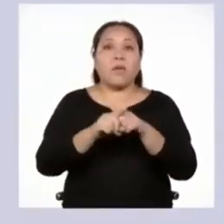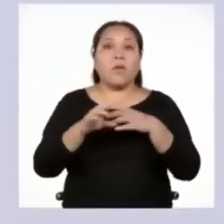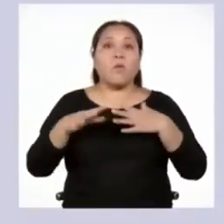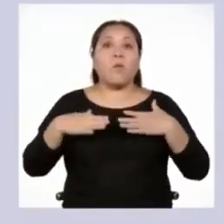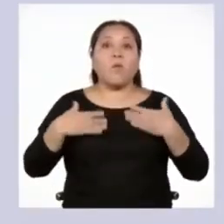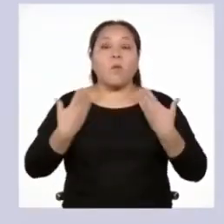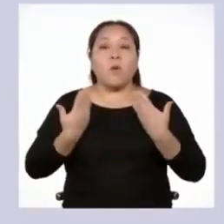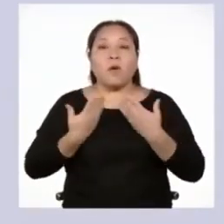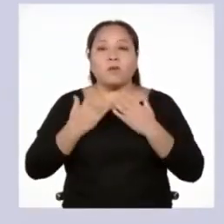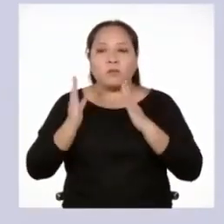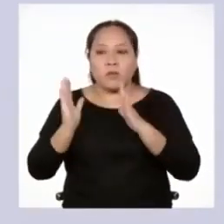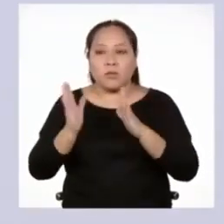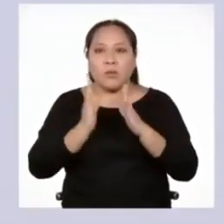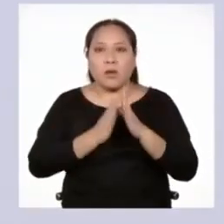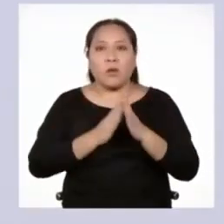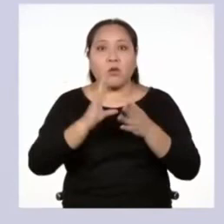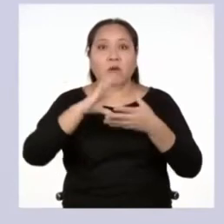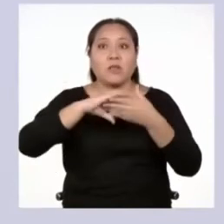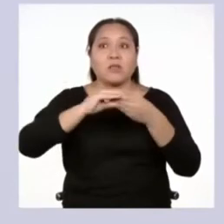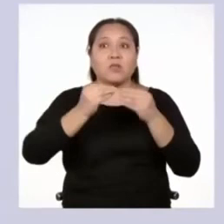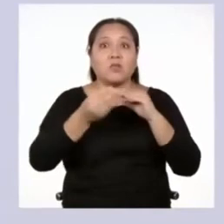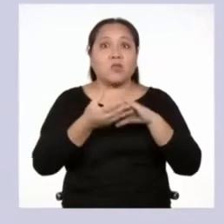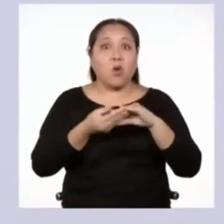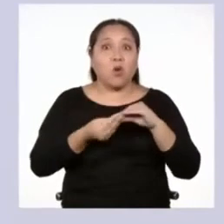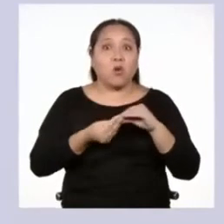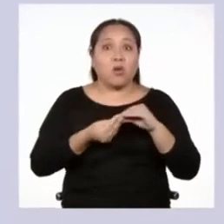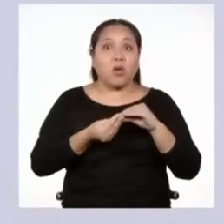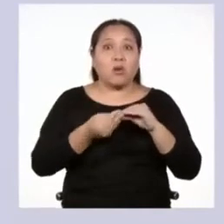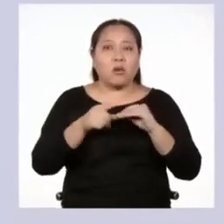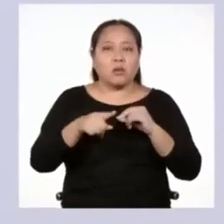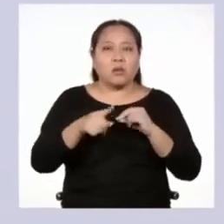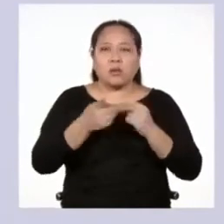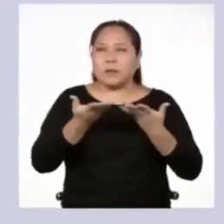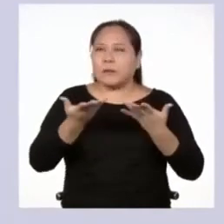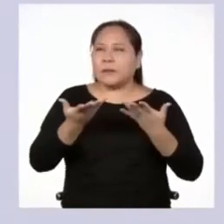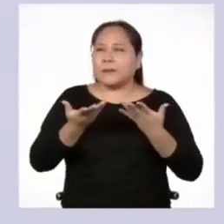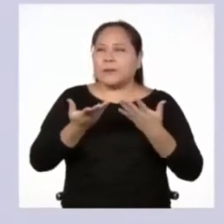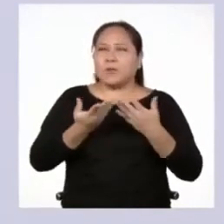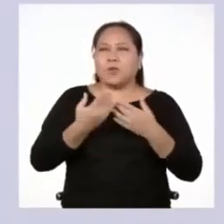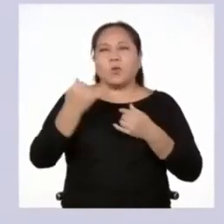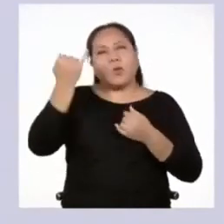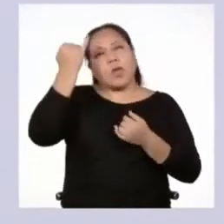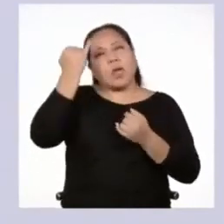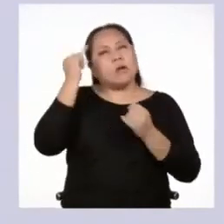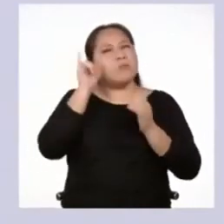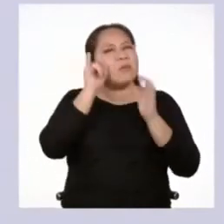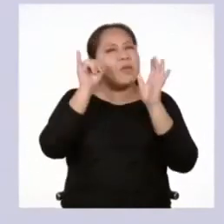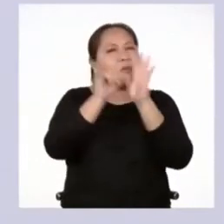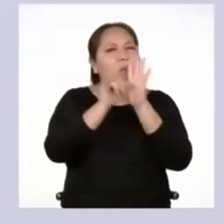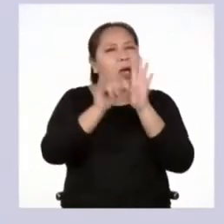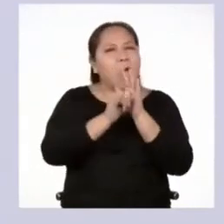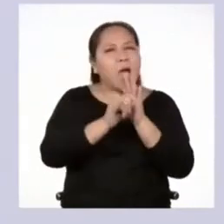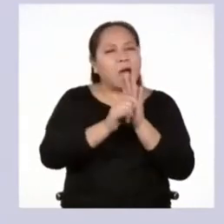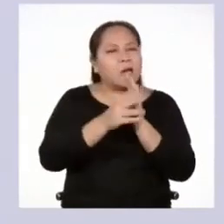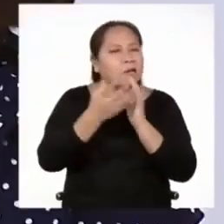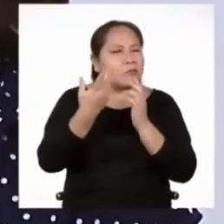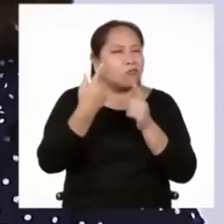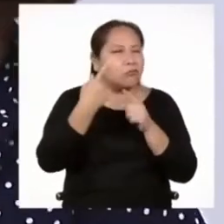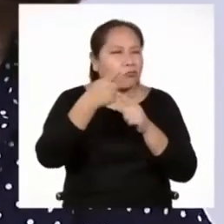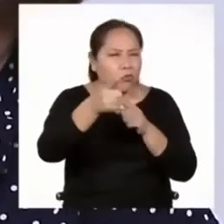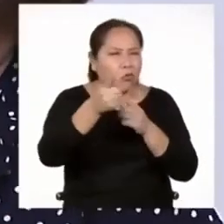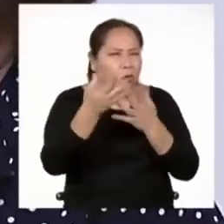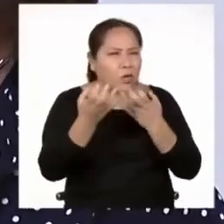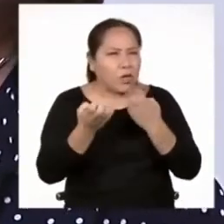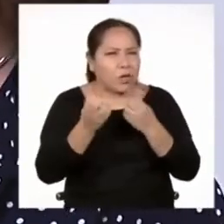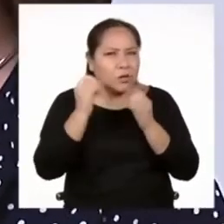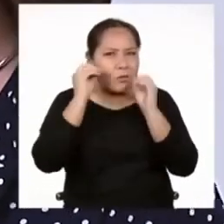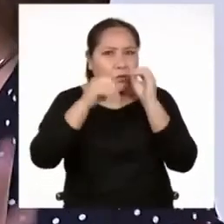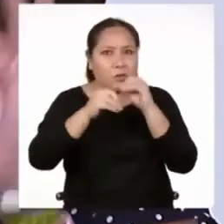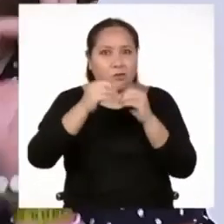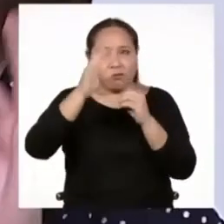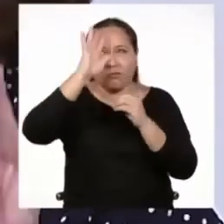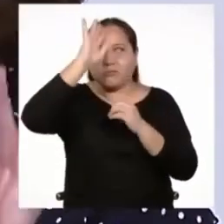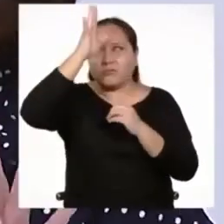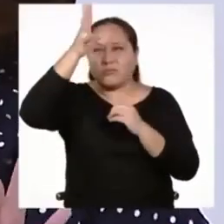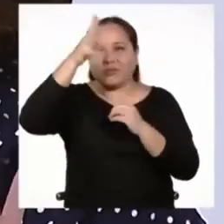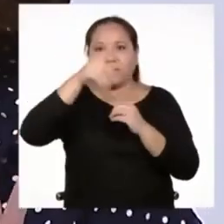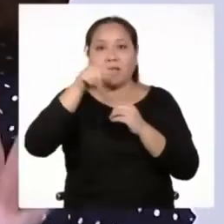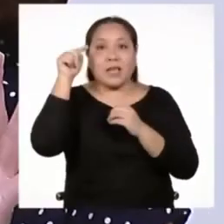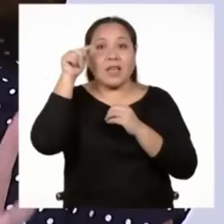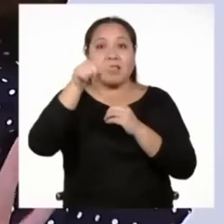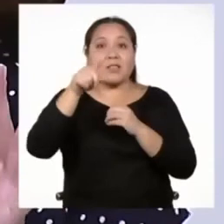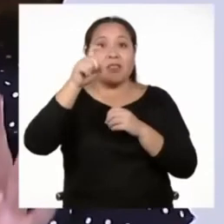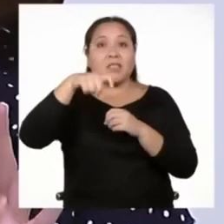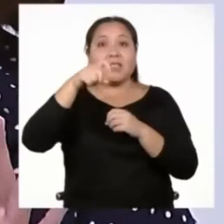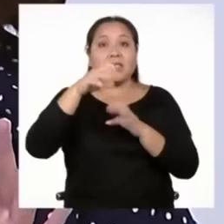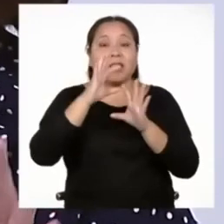historieta sobre algún hecho o situación que hayas vivido o alguna imagen. Deja volar tu imaginación. ¡Ojo! Para ello es